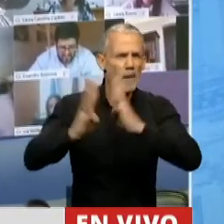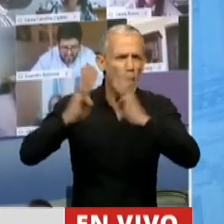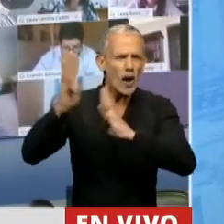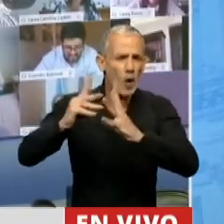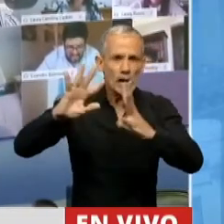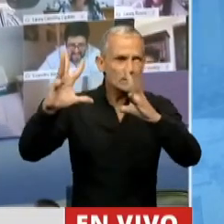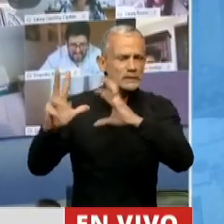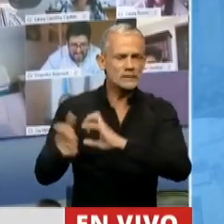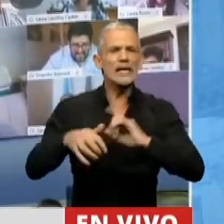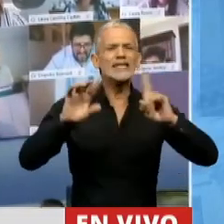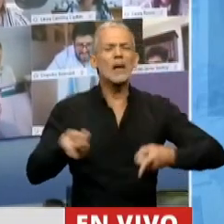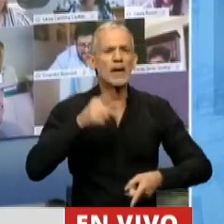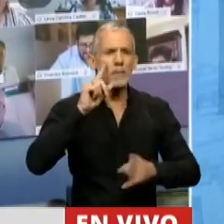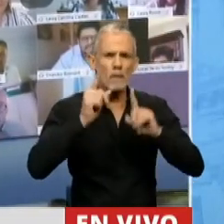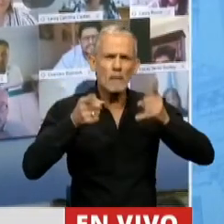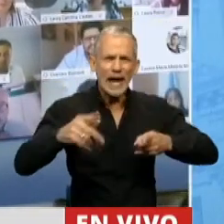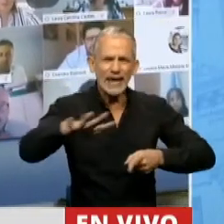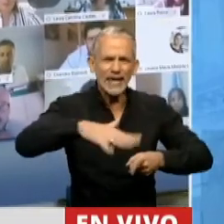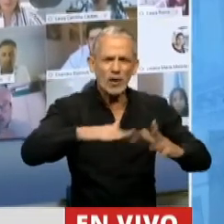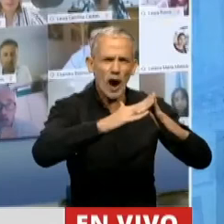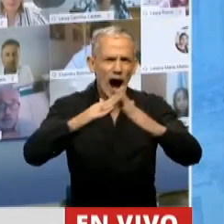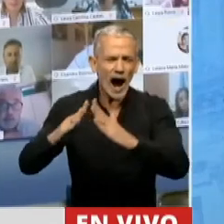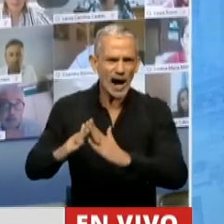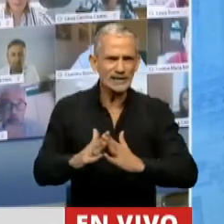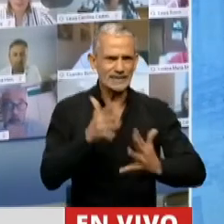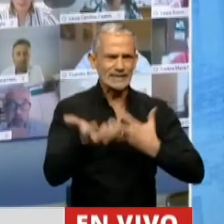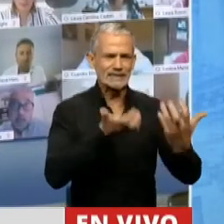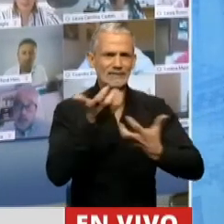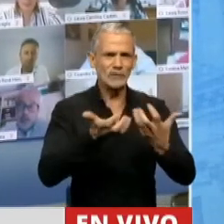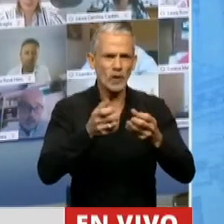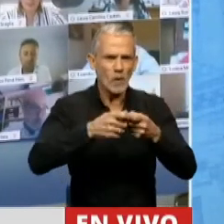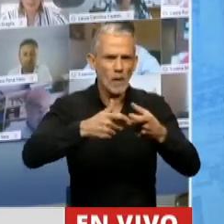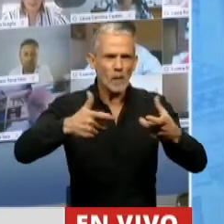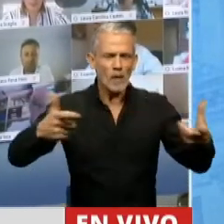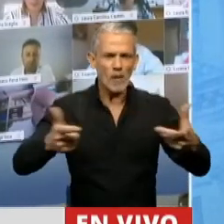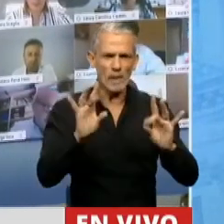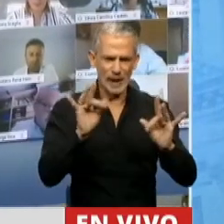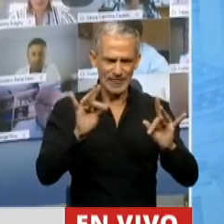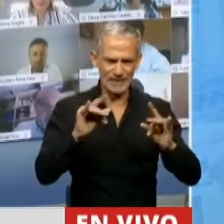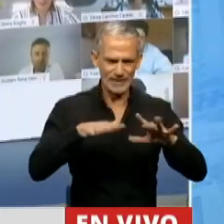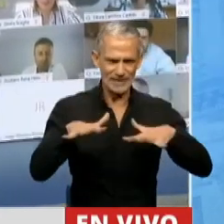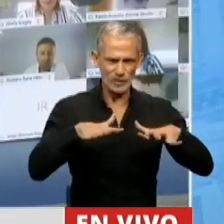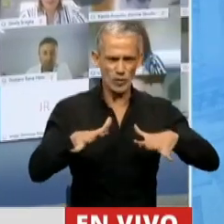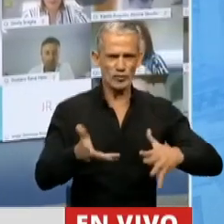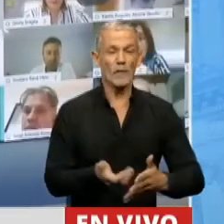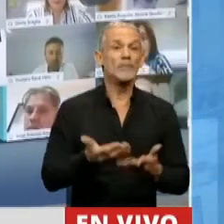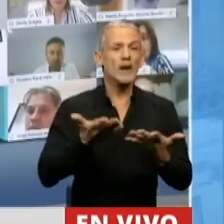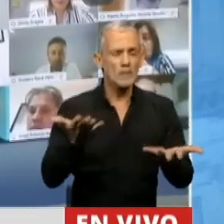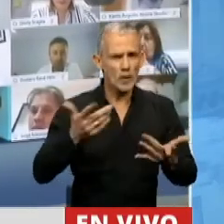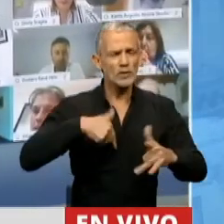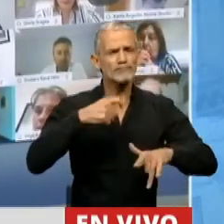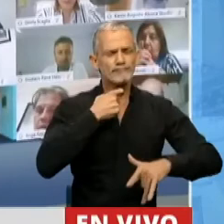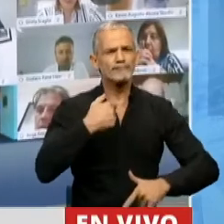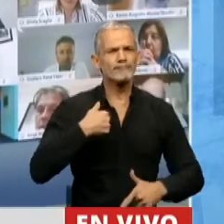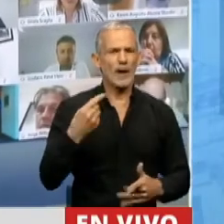sino que poniendo en peligro muchos de los hogares allí donde más difícil se hace la situación. Es por eso que quería